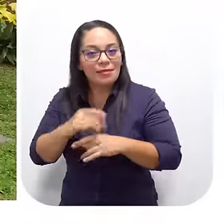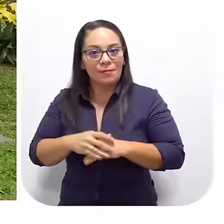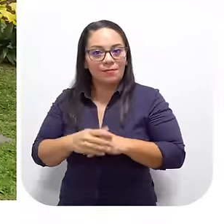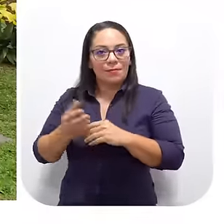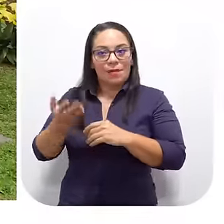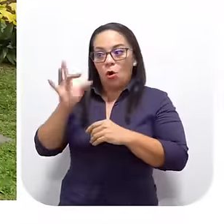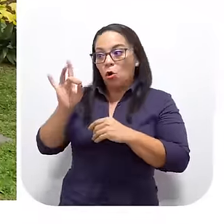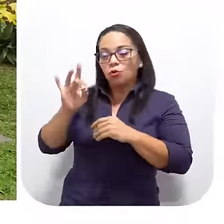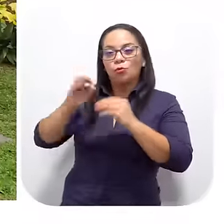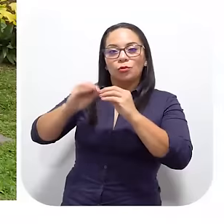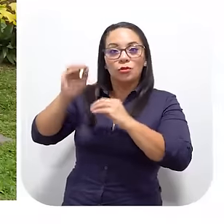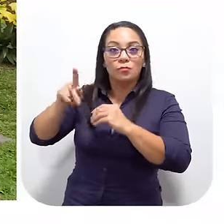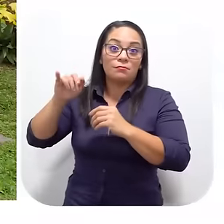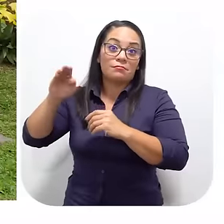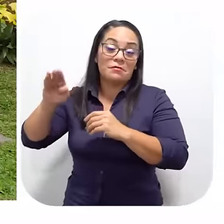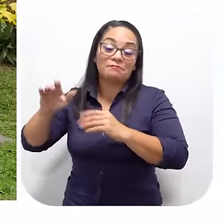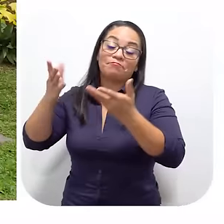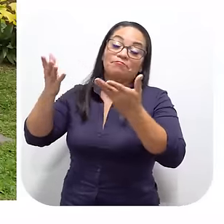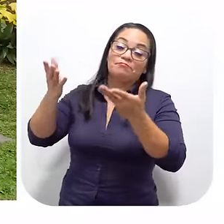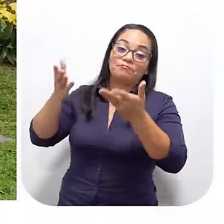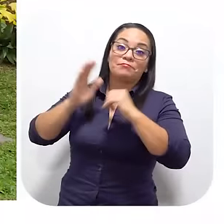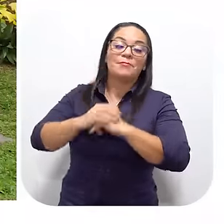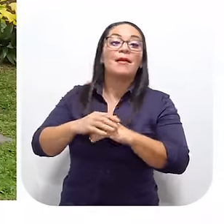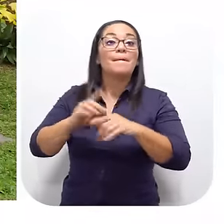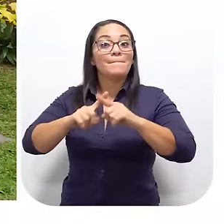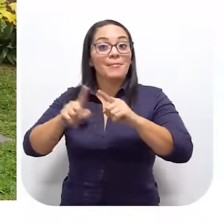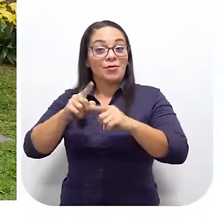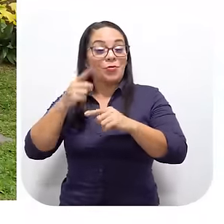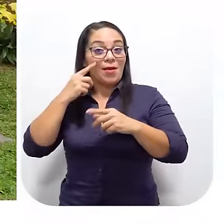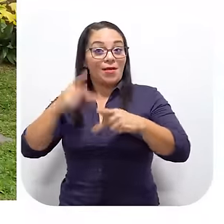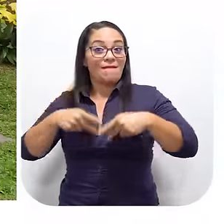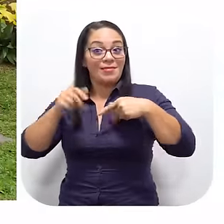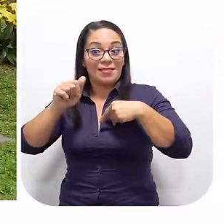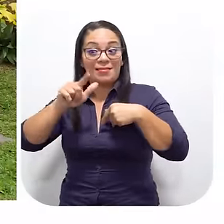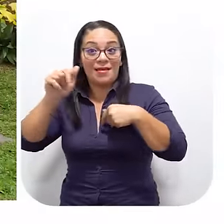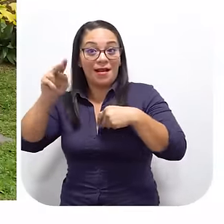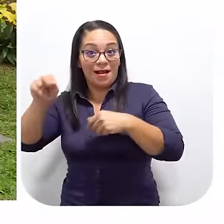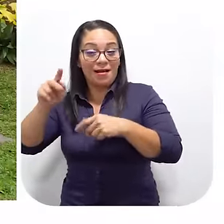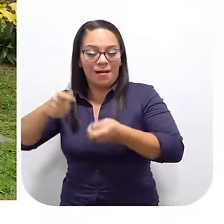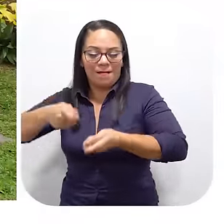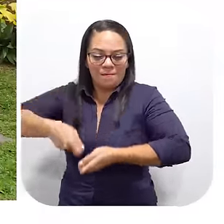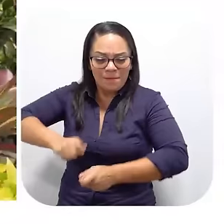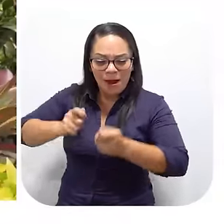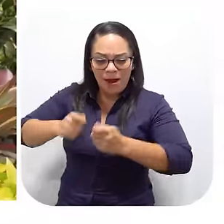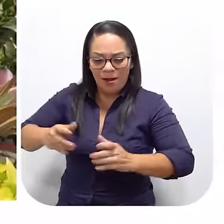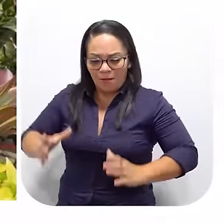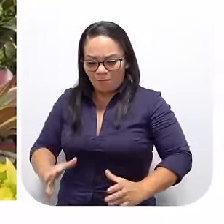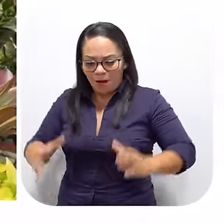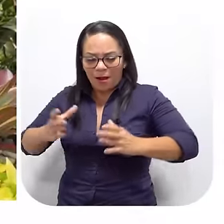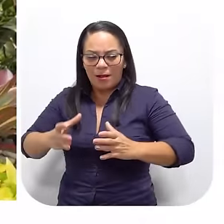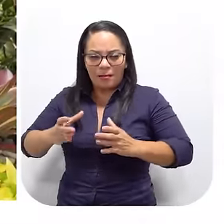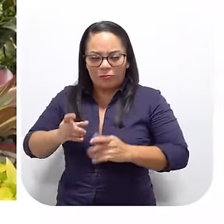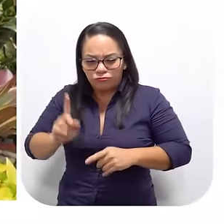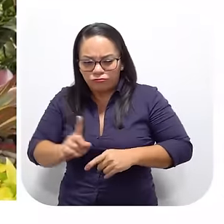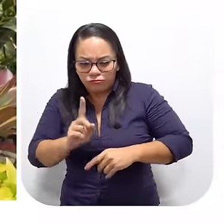turismo Vean ustedes El 8% del PIB Pero bueno De la vida que describe Don Alan Ahí